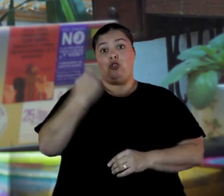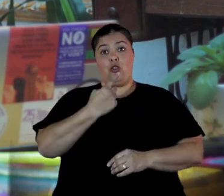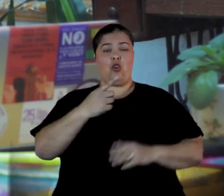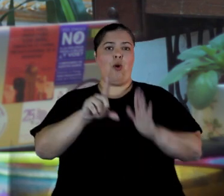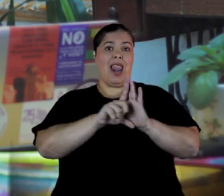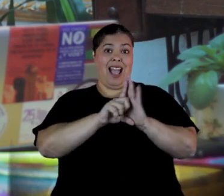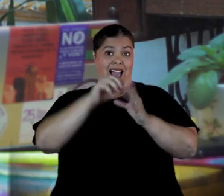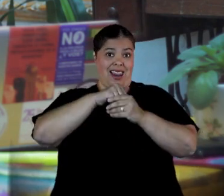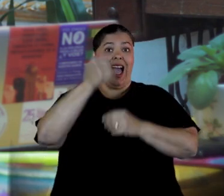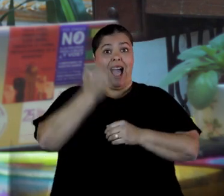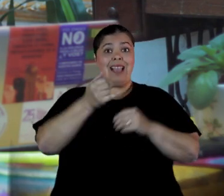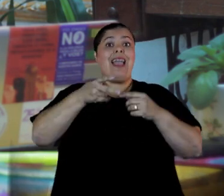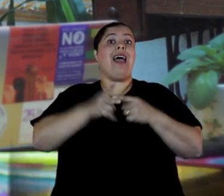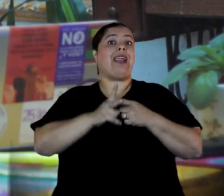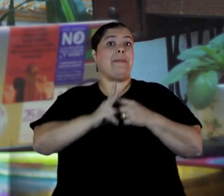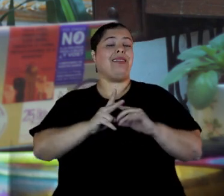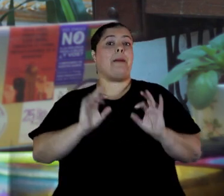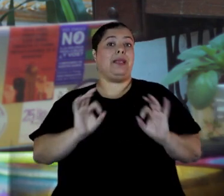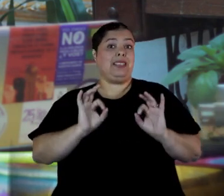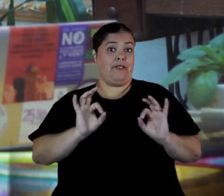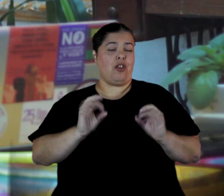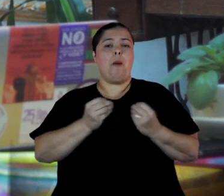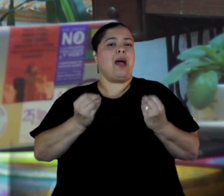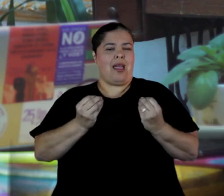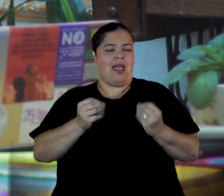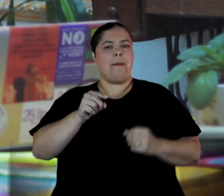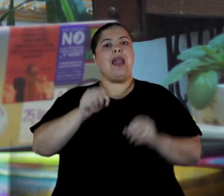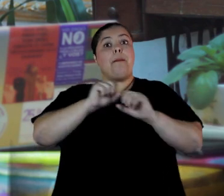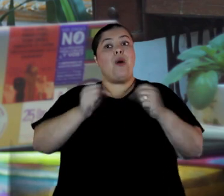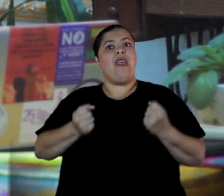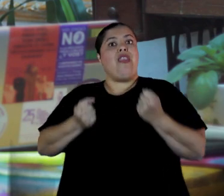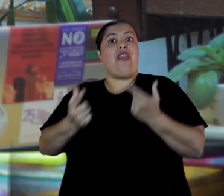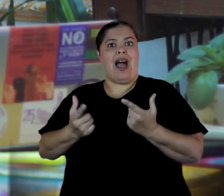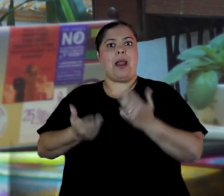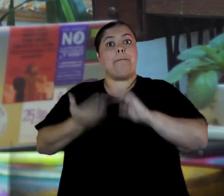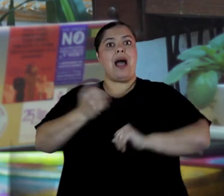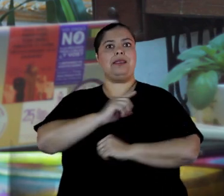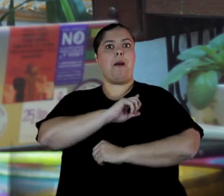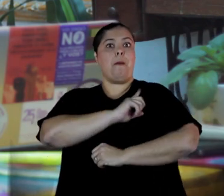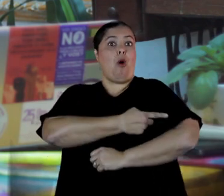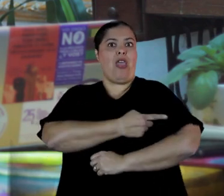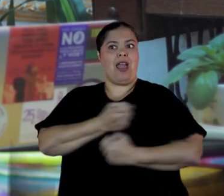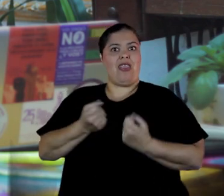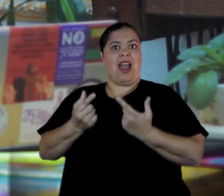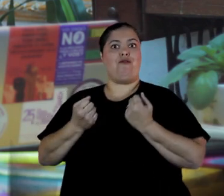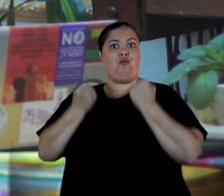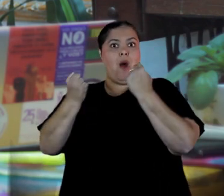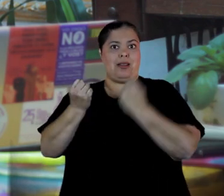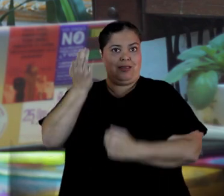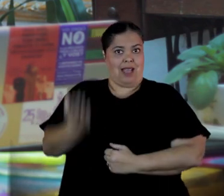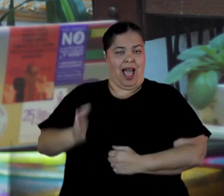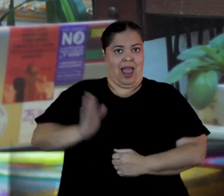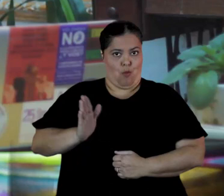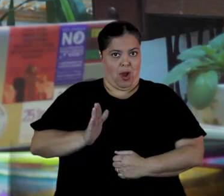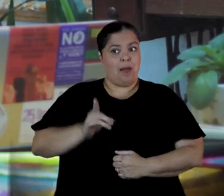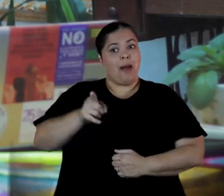herramientas que nos sirven para poder empoderar a la mujer, para poder fortalecerla, para que ella sepa